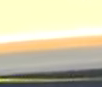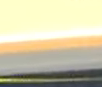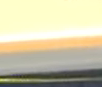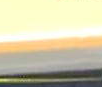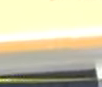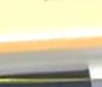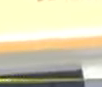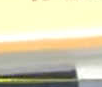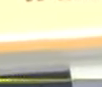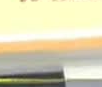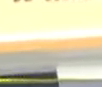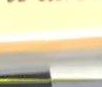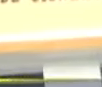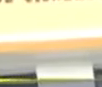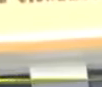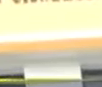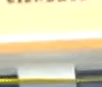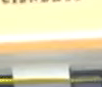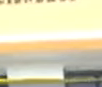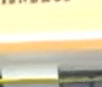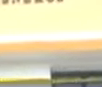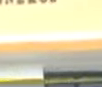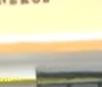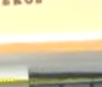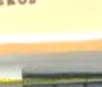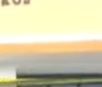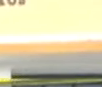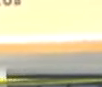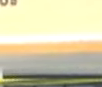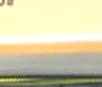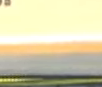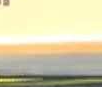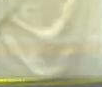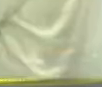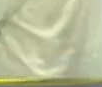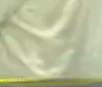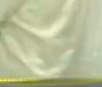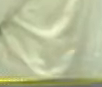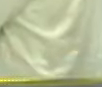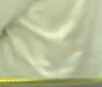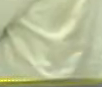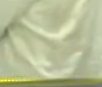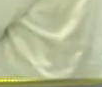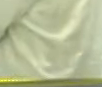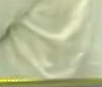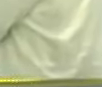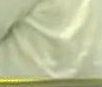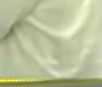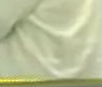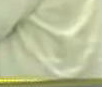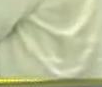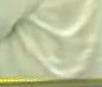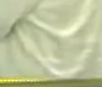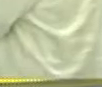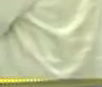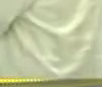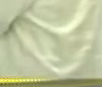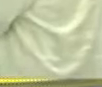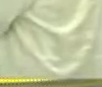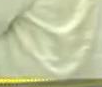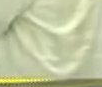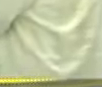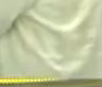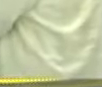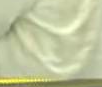Bien, bien, bien, bien, presidente, gracias a Dios agradecidamente con esta alianza entre la universidad y la misión